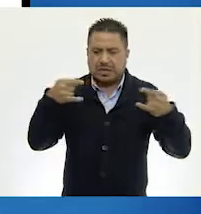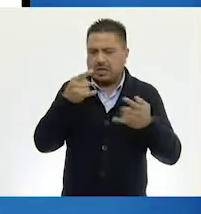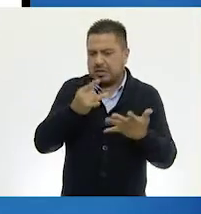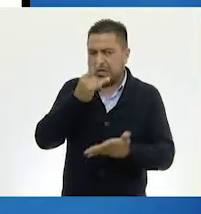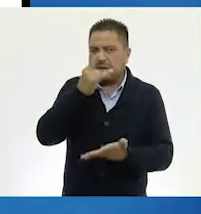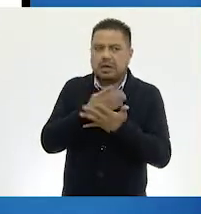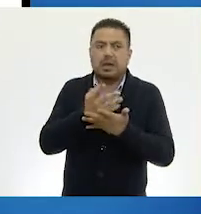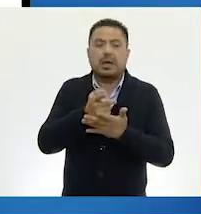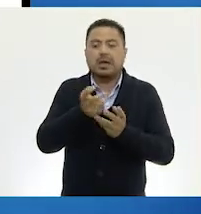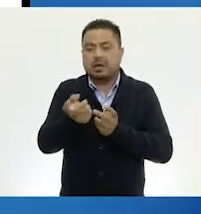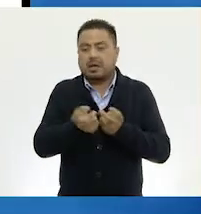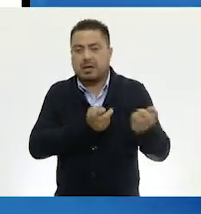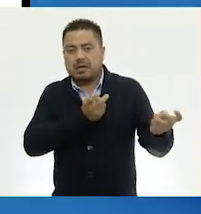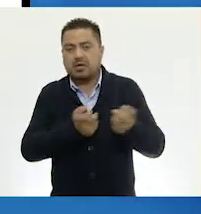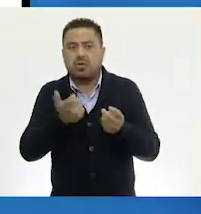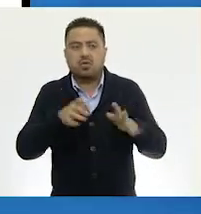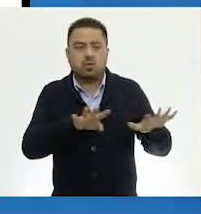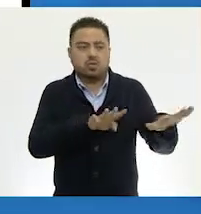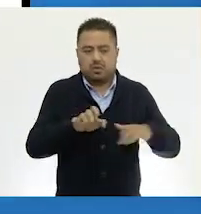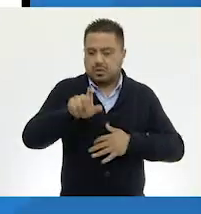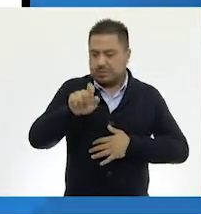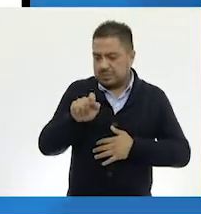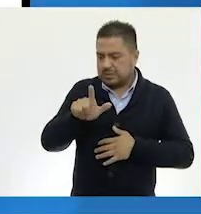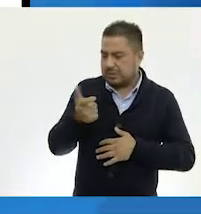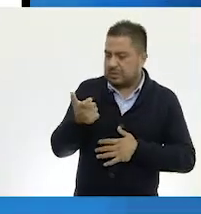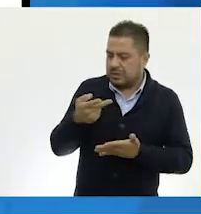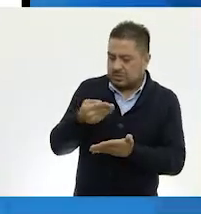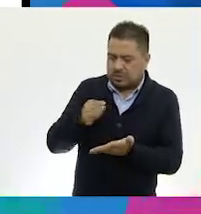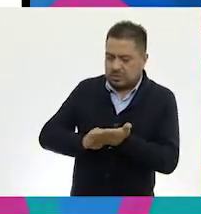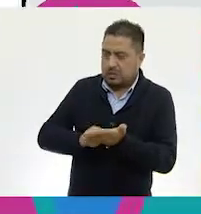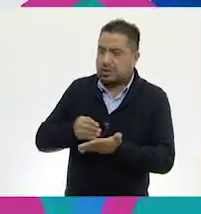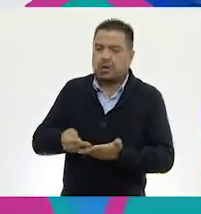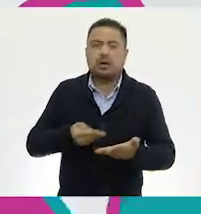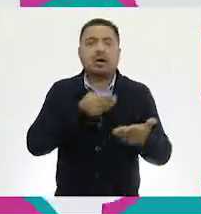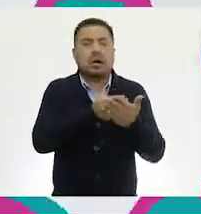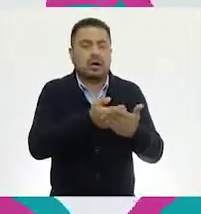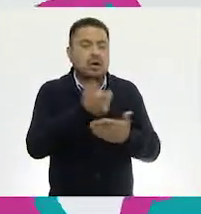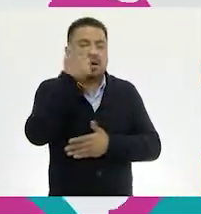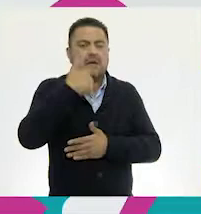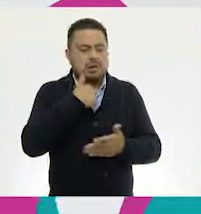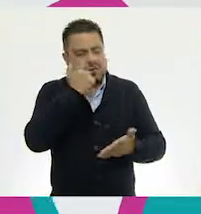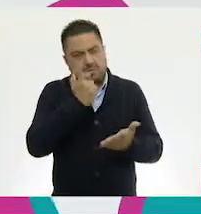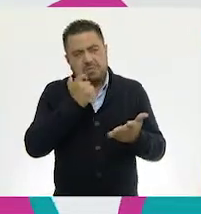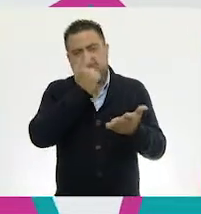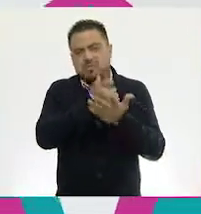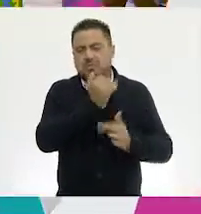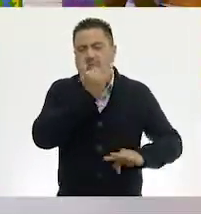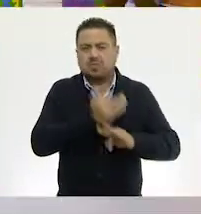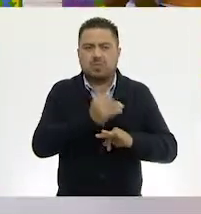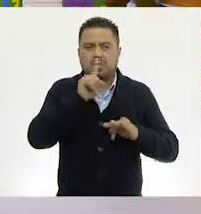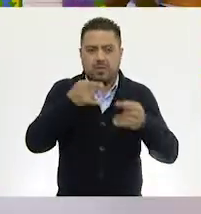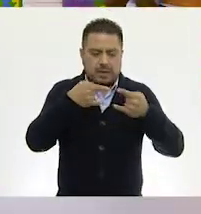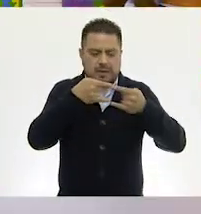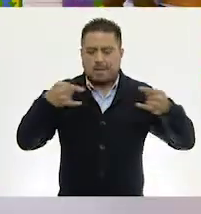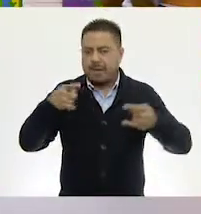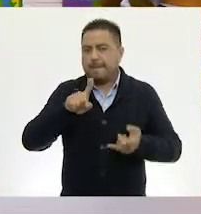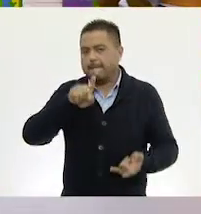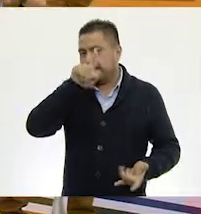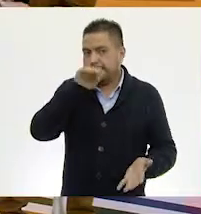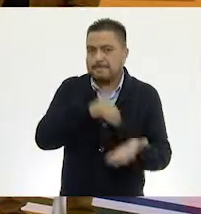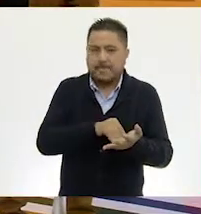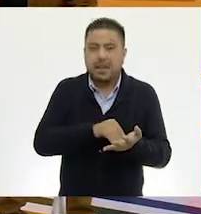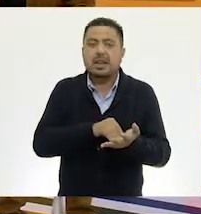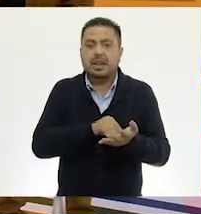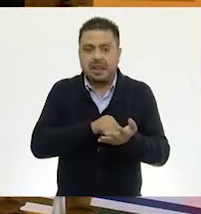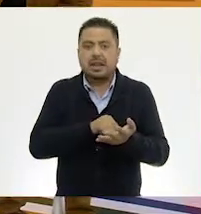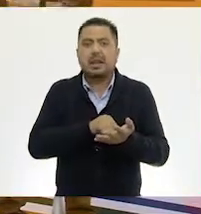Muy bien. Los patines valen novecientos veintisiete pesos. Muy bien. Muy Entonces, te voy a pagar con un billete de mil. Ok.